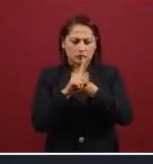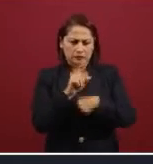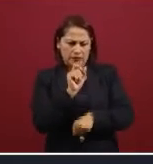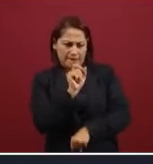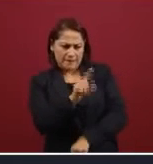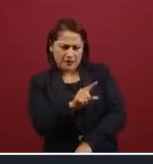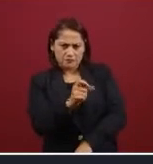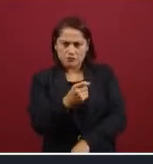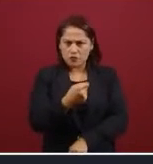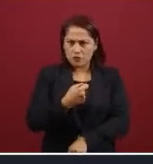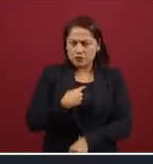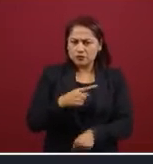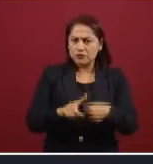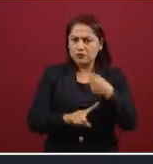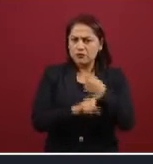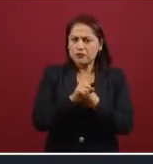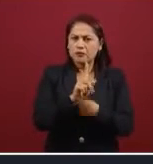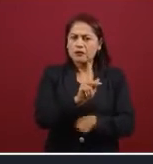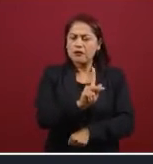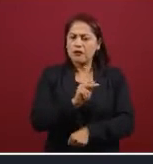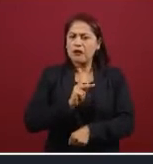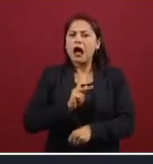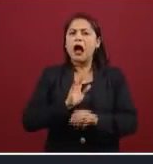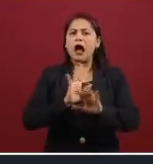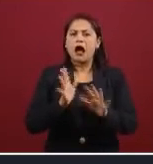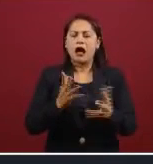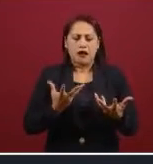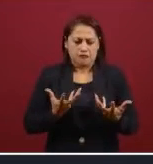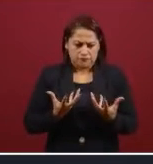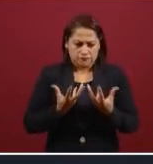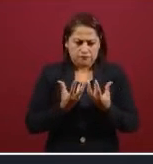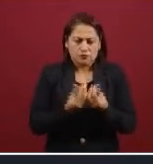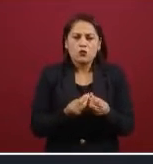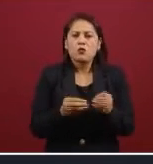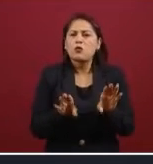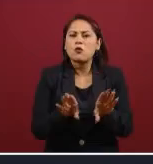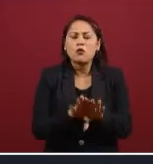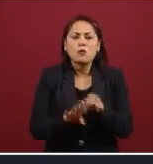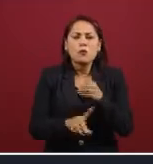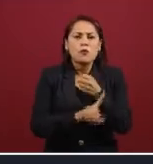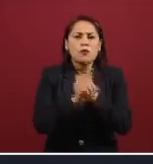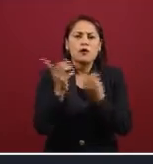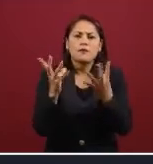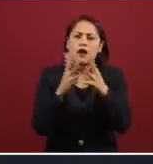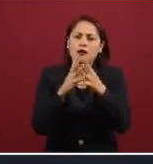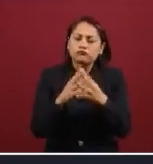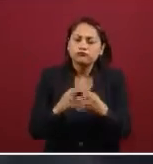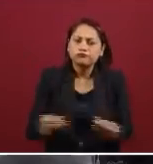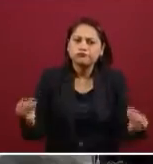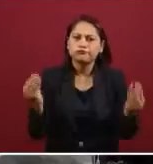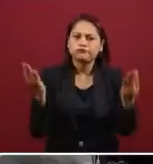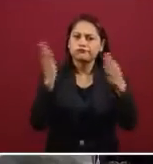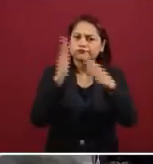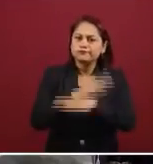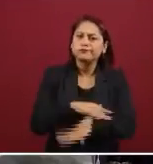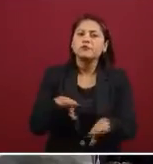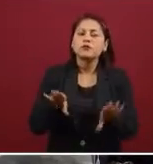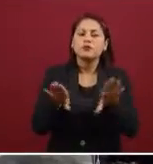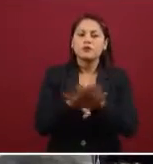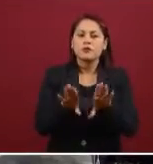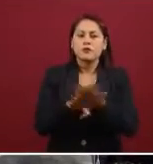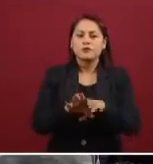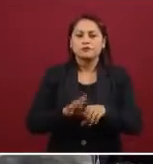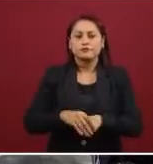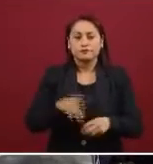las soluciones comunes que requiere el esfuerzo colectivo para llegar a esa solución que necesitamos. Y al final